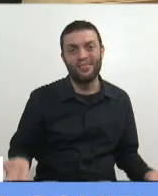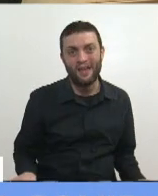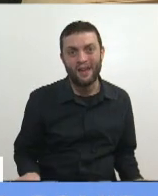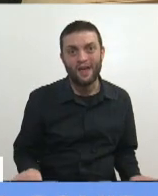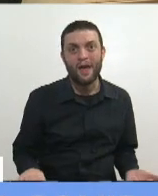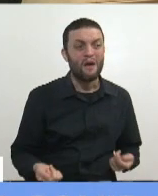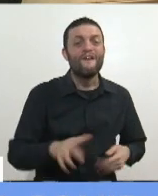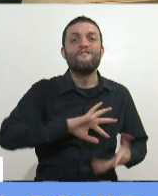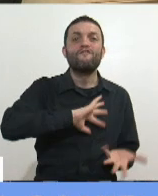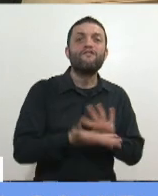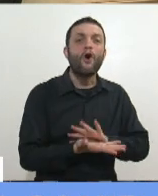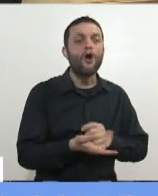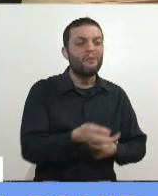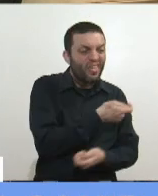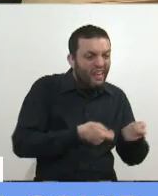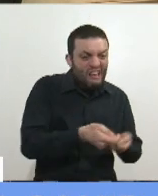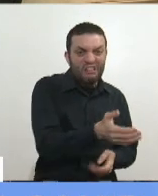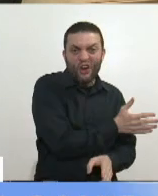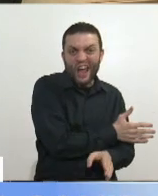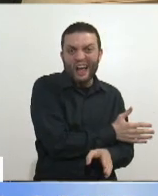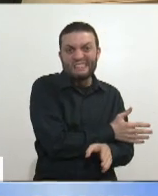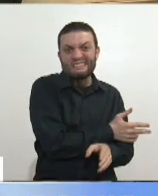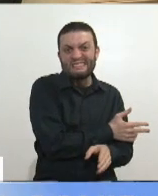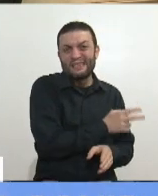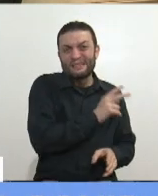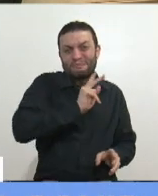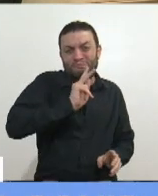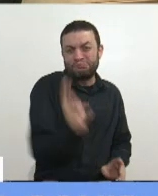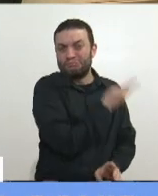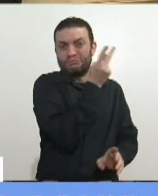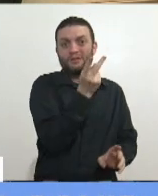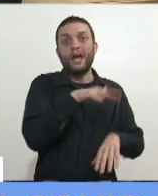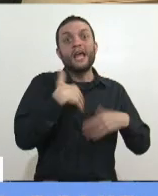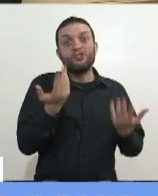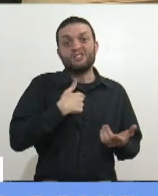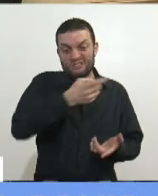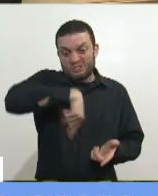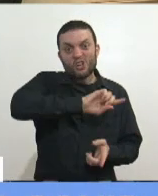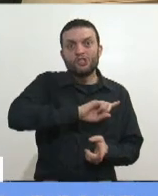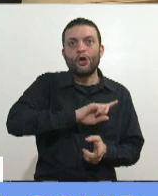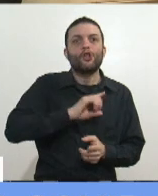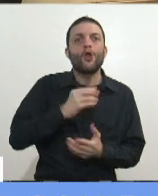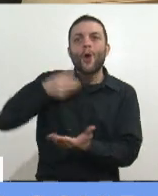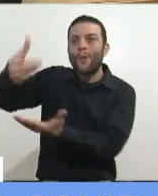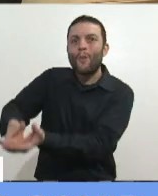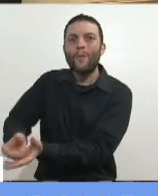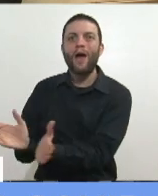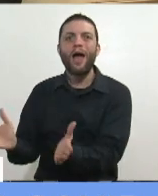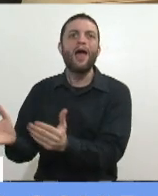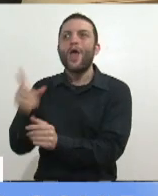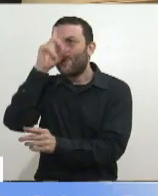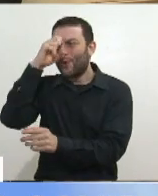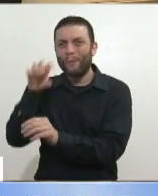provincia. Por eso no invertimos en esos hospitales. Tenemos que invertir en los